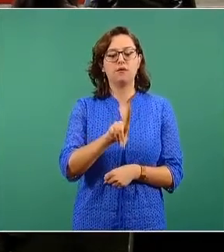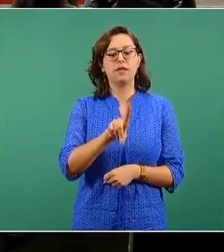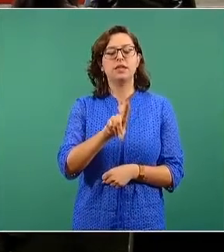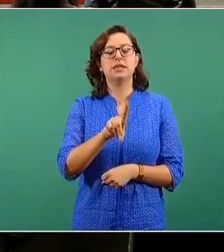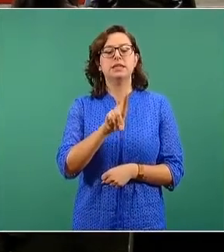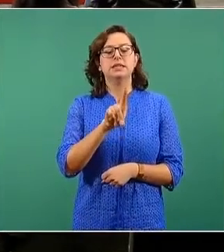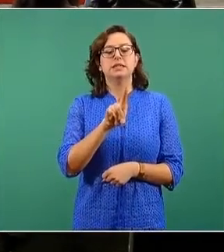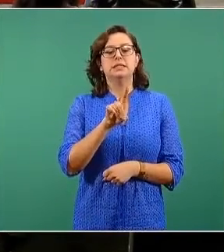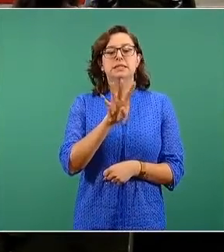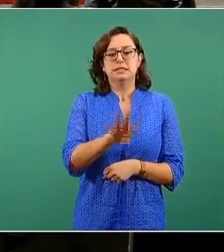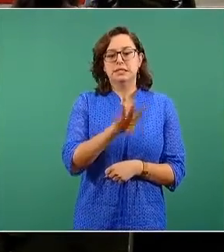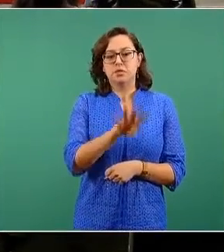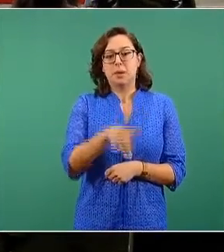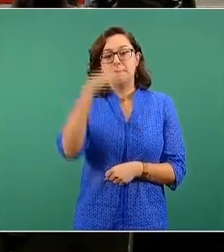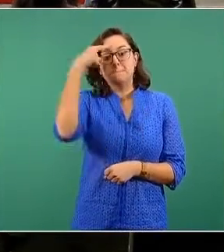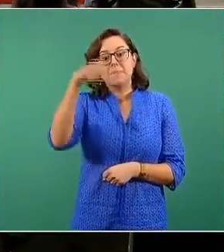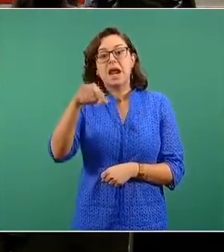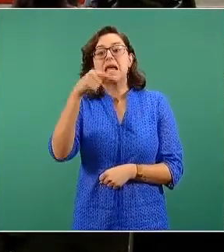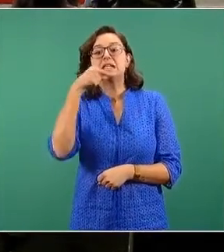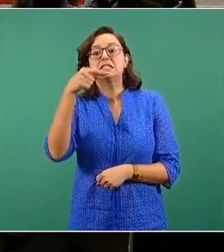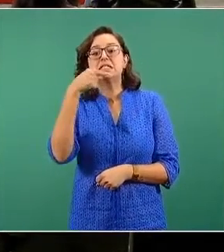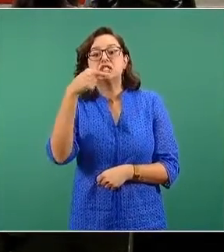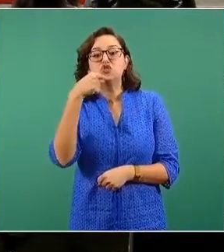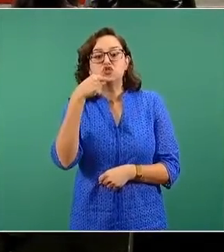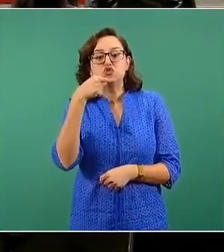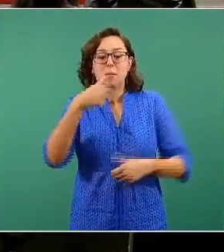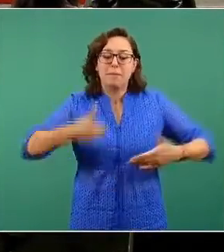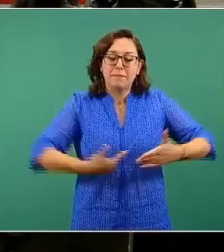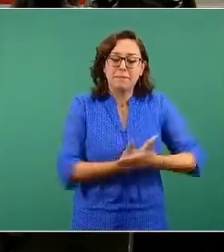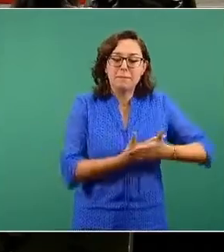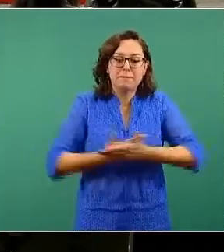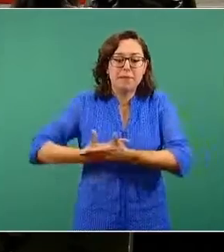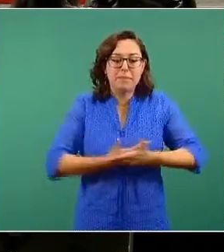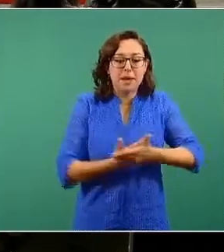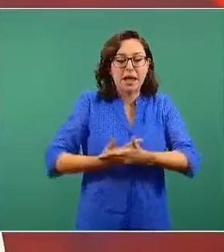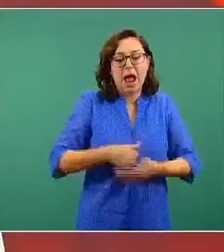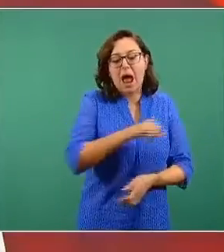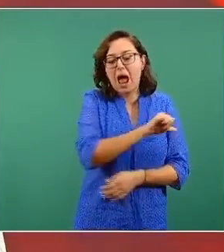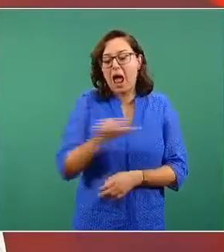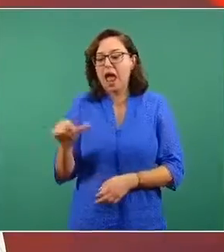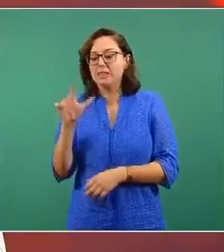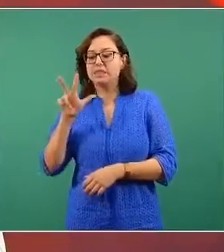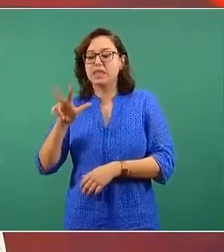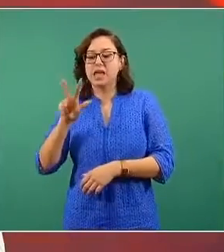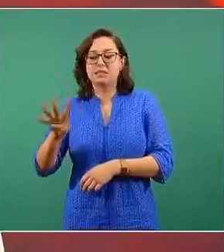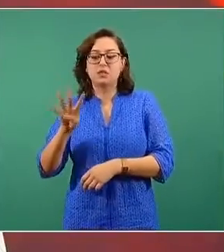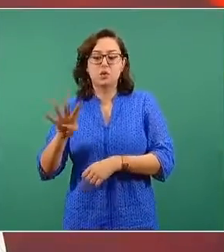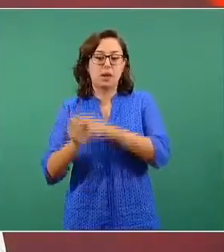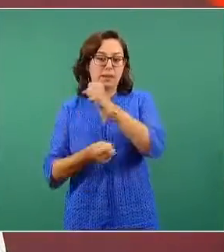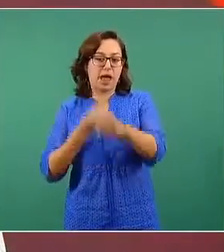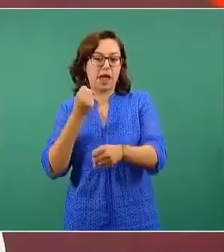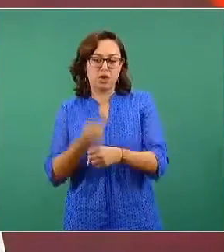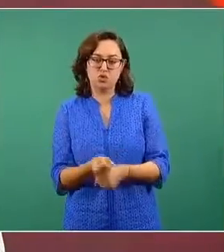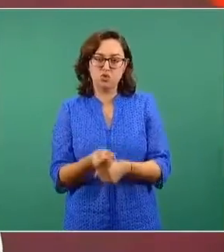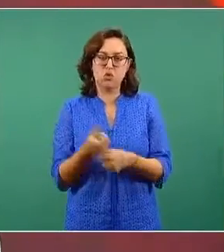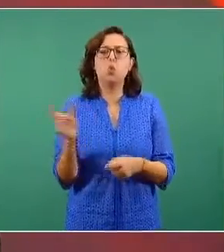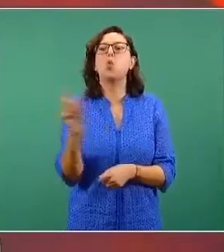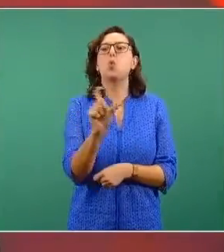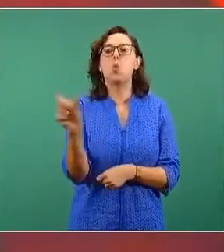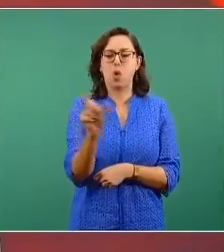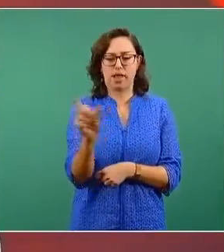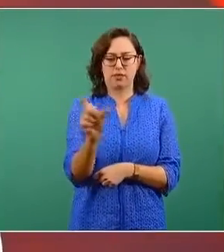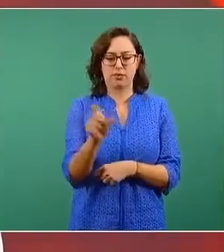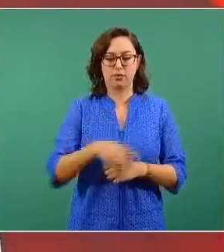0 a 19 años? Muchas gracias, señora Sonia. En este momento en el mundo,